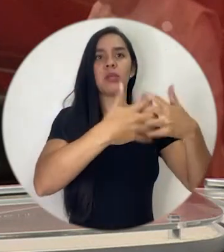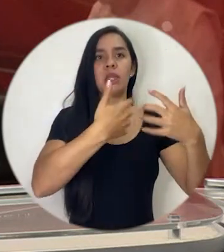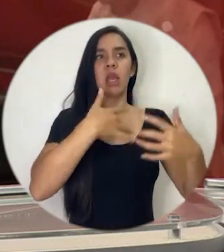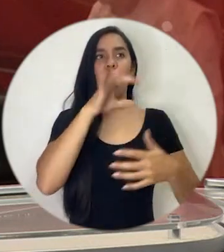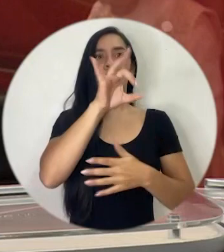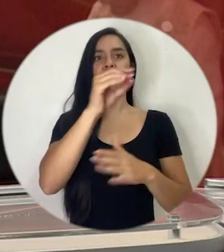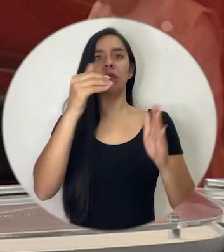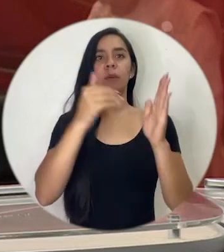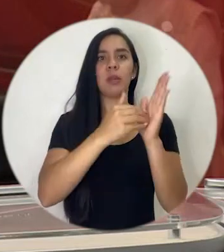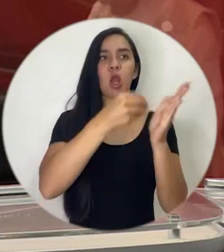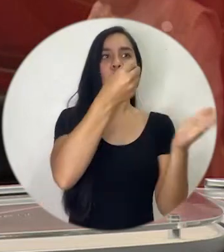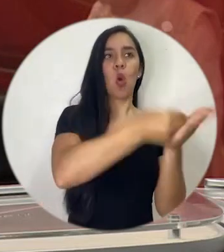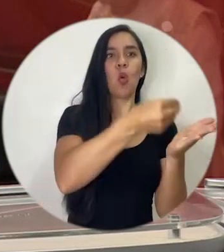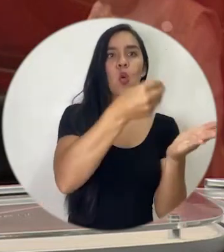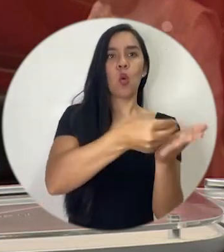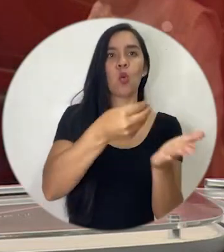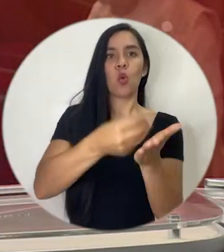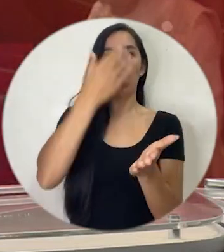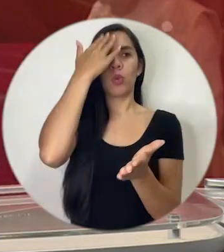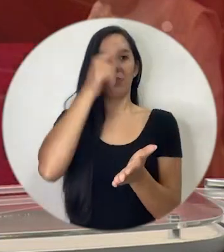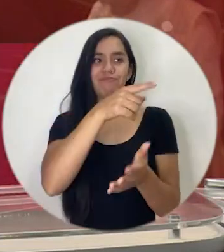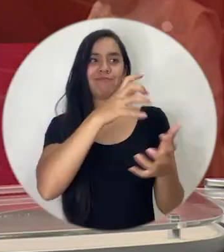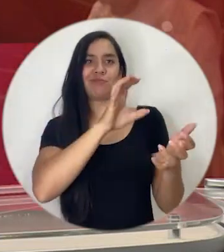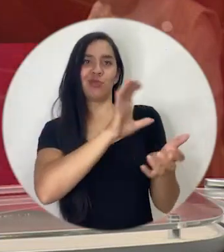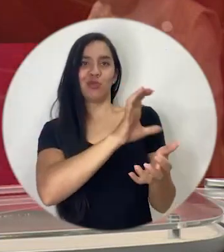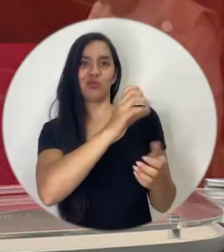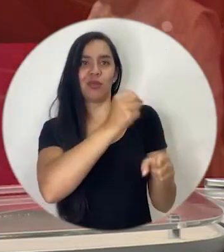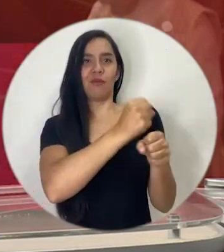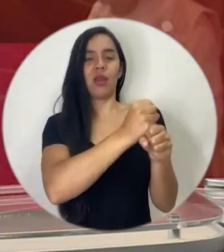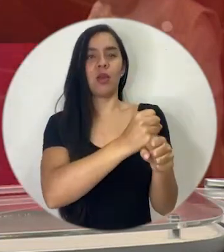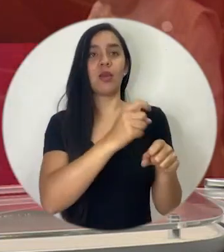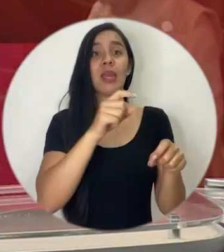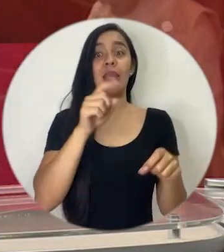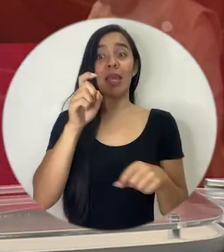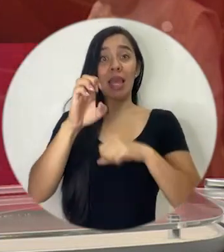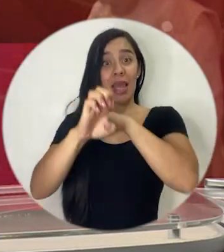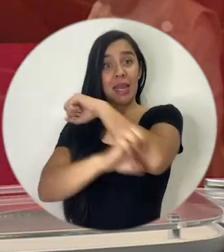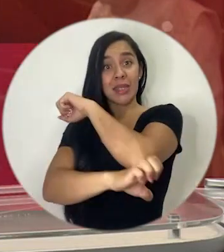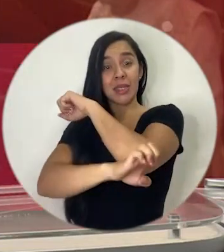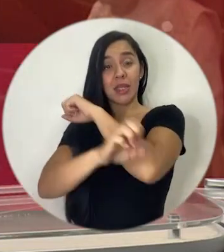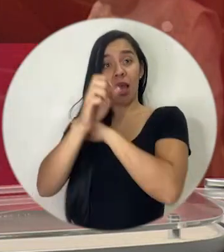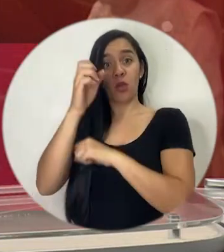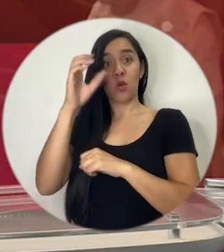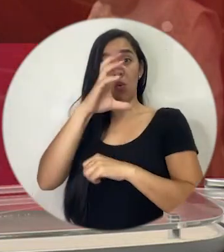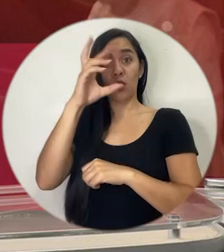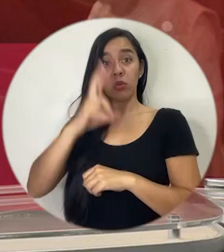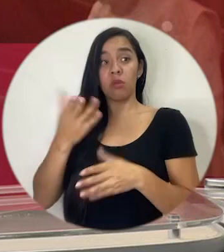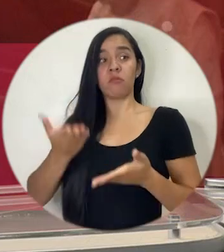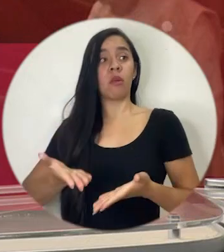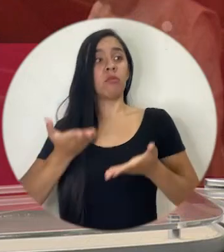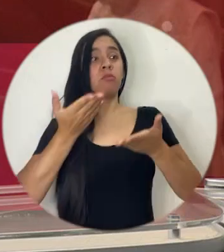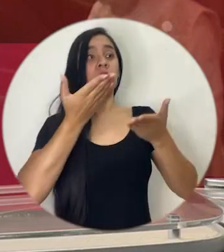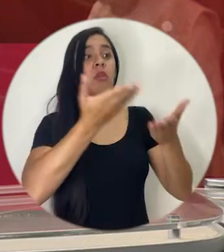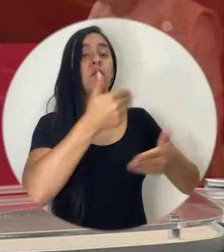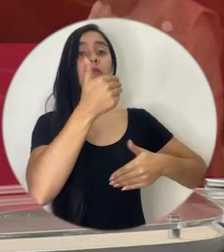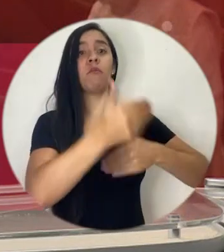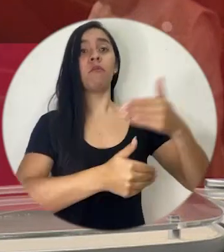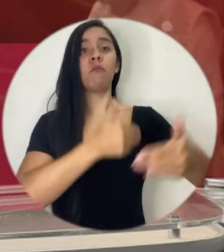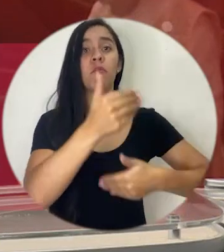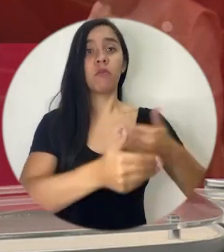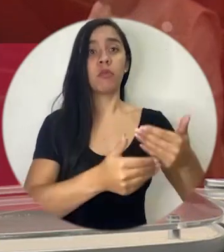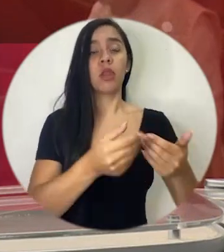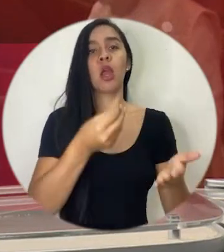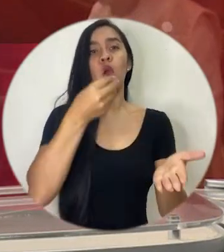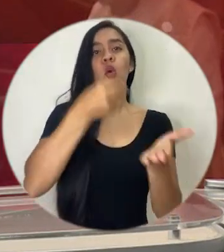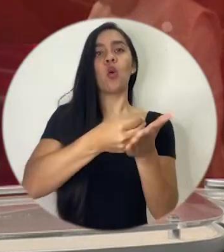que se dedica y que el Estado costarricense le dé todo el servicio de cobro